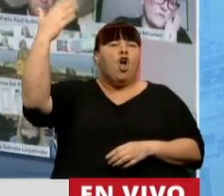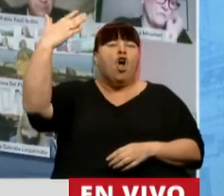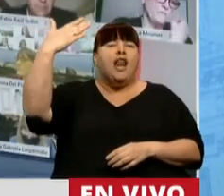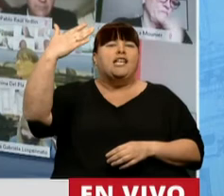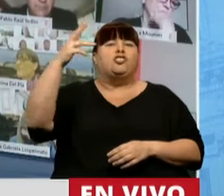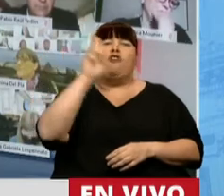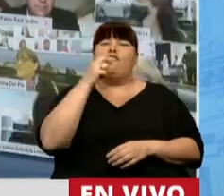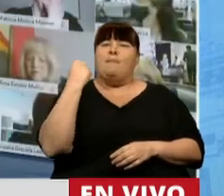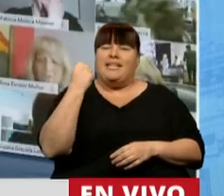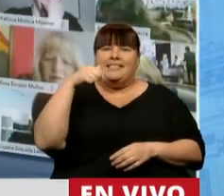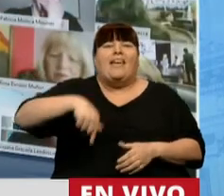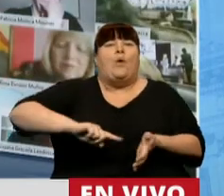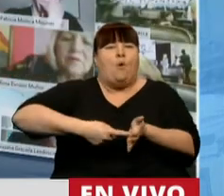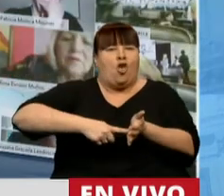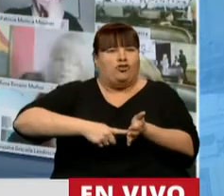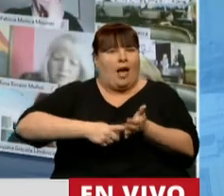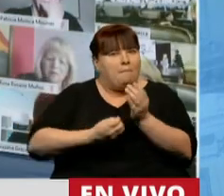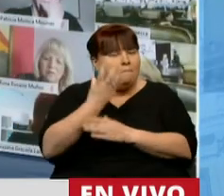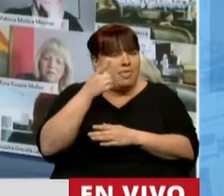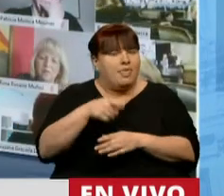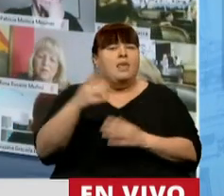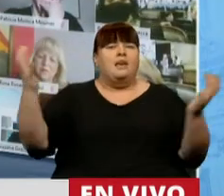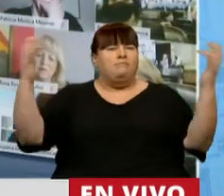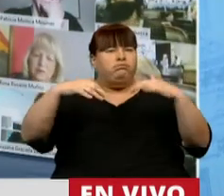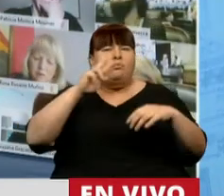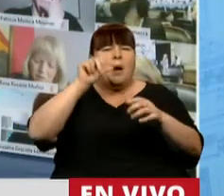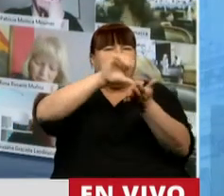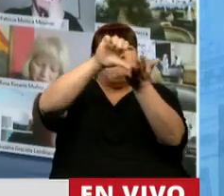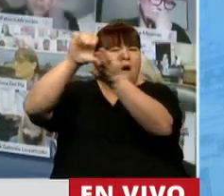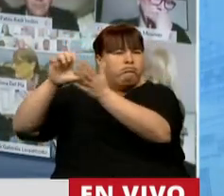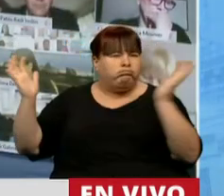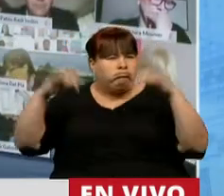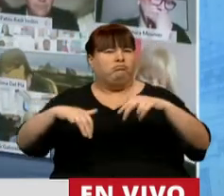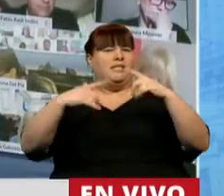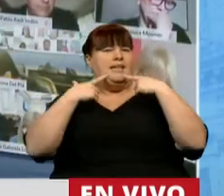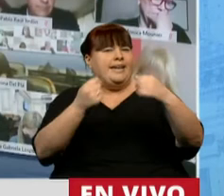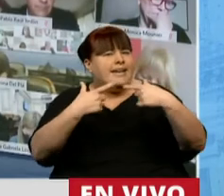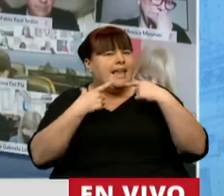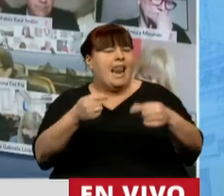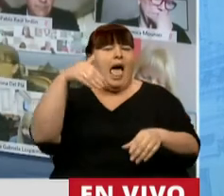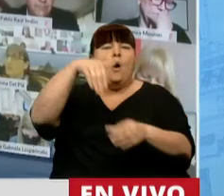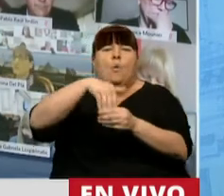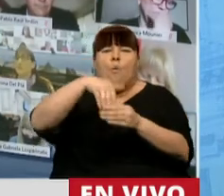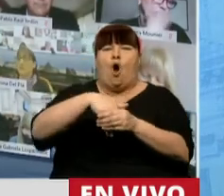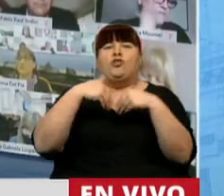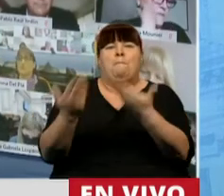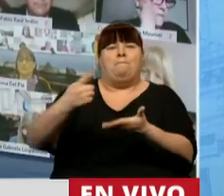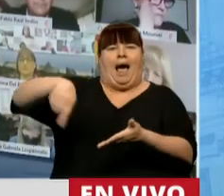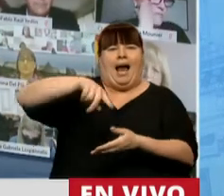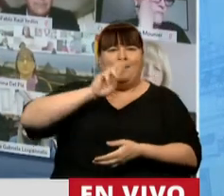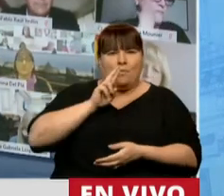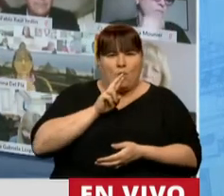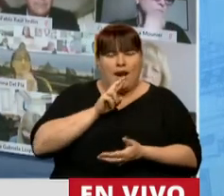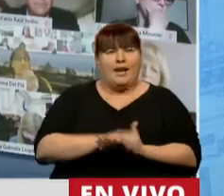feminista en Buenos Aires donde vinieron mujeres de distintos países a reclamar el voto a las mujeres.